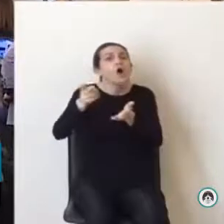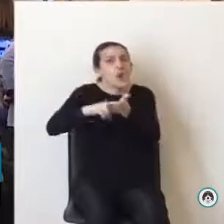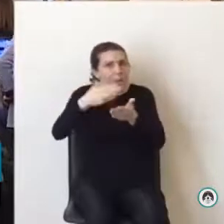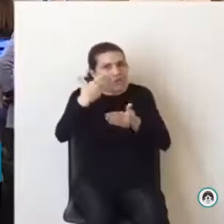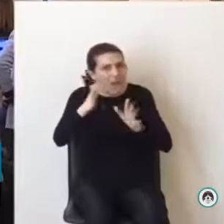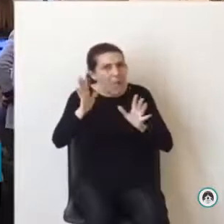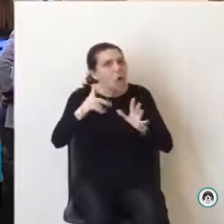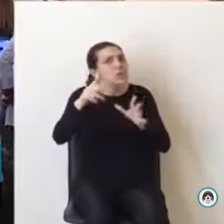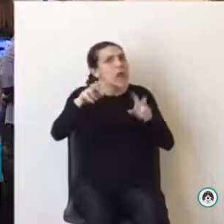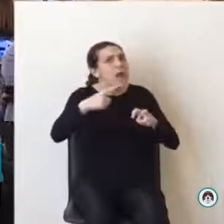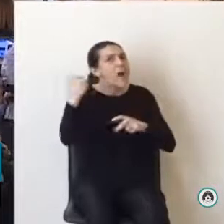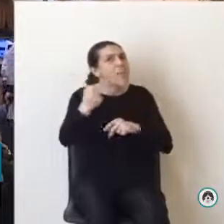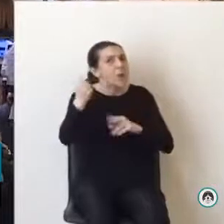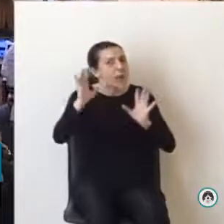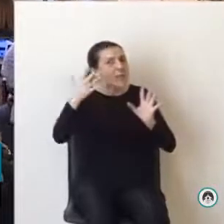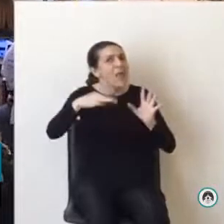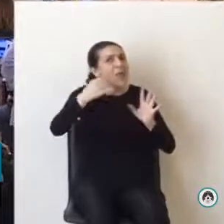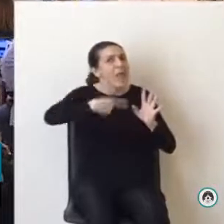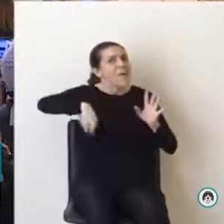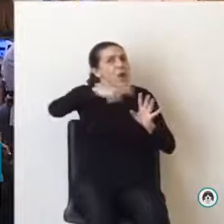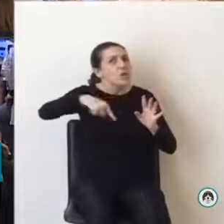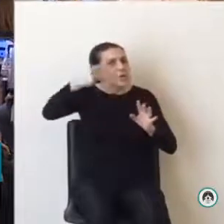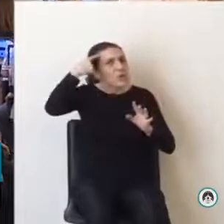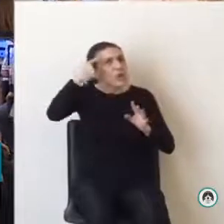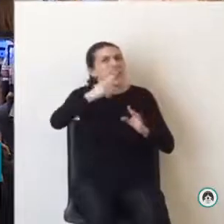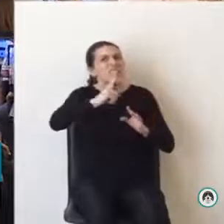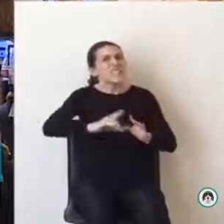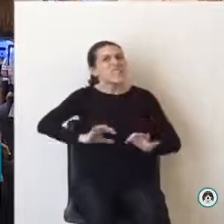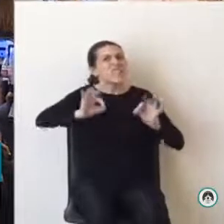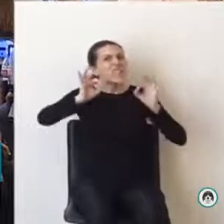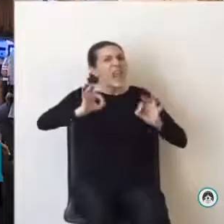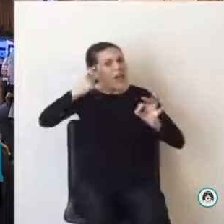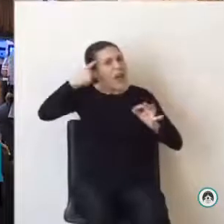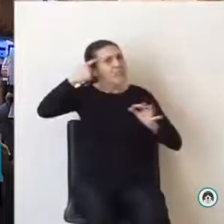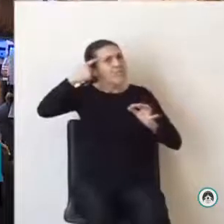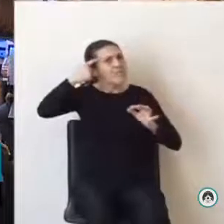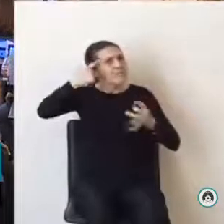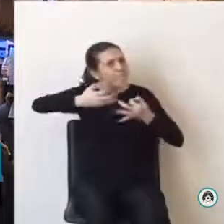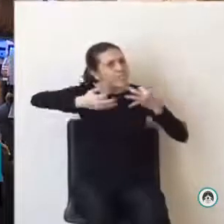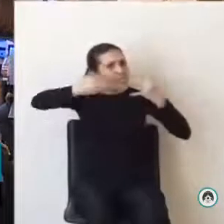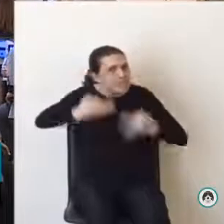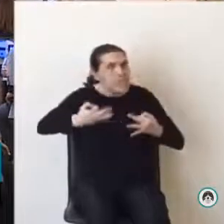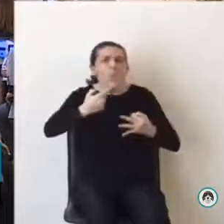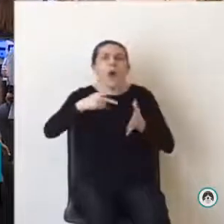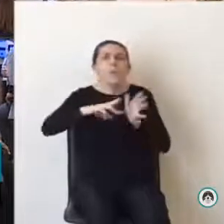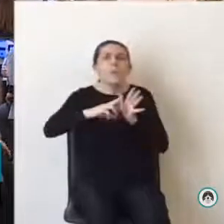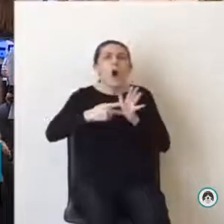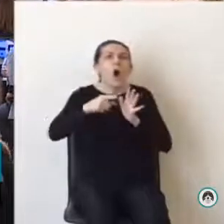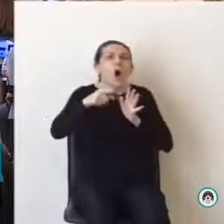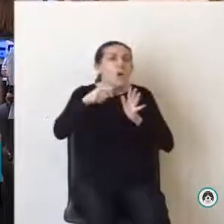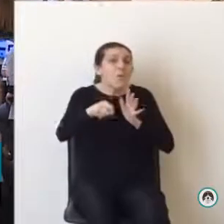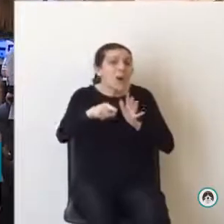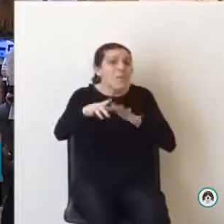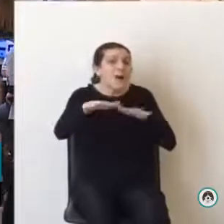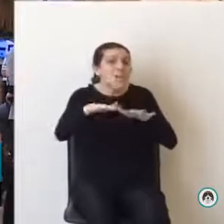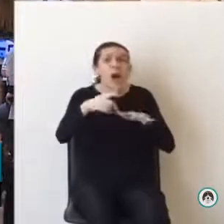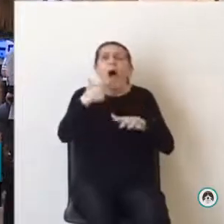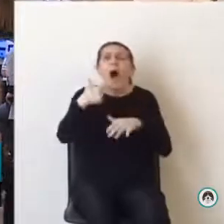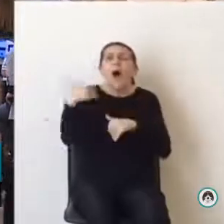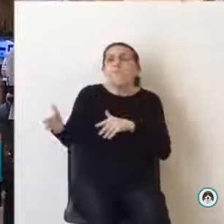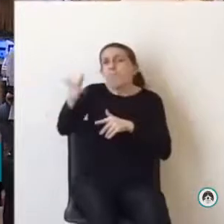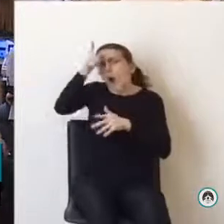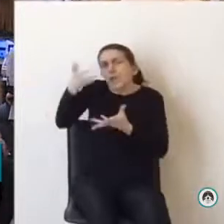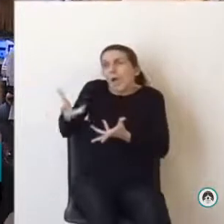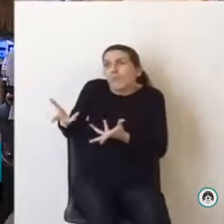Creemos que tenemos que tomarlo con la total seriedad, es un problema, digo, haberle dado un poder a esta